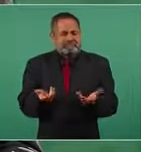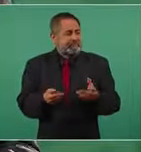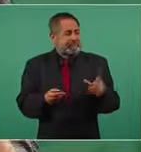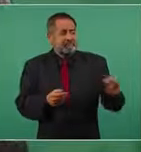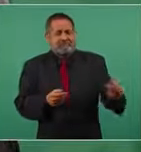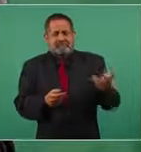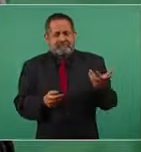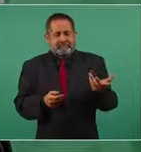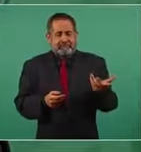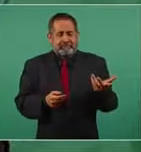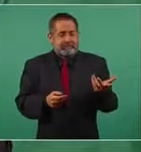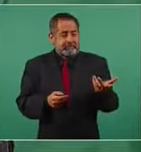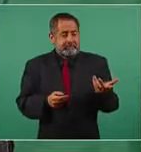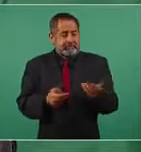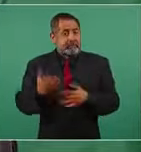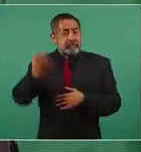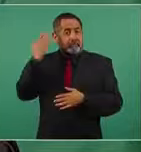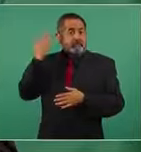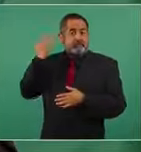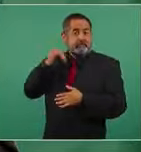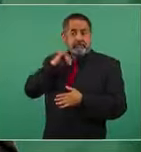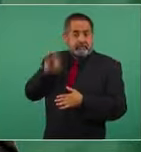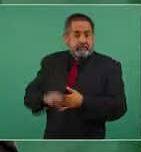eso cuando se había visto